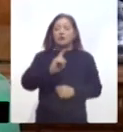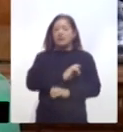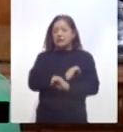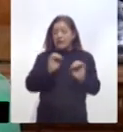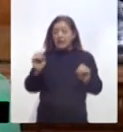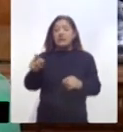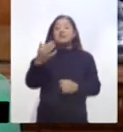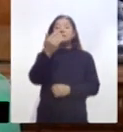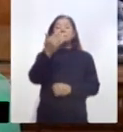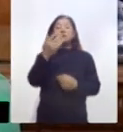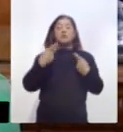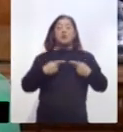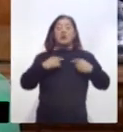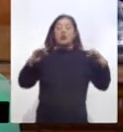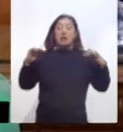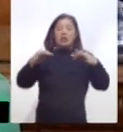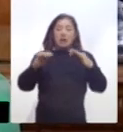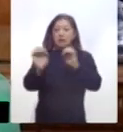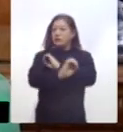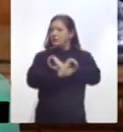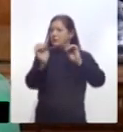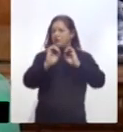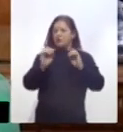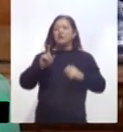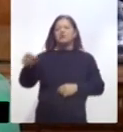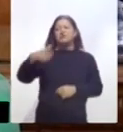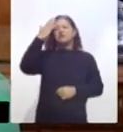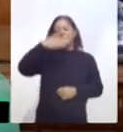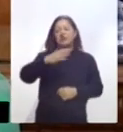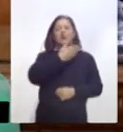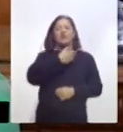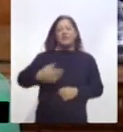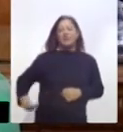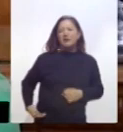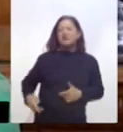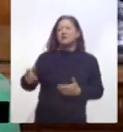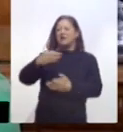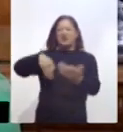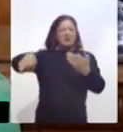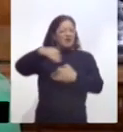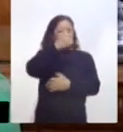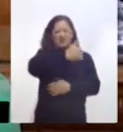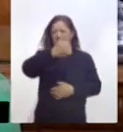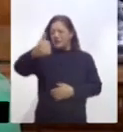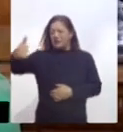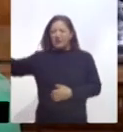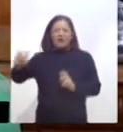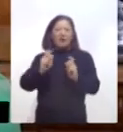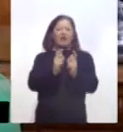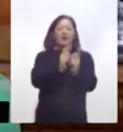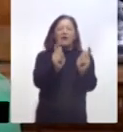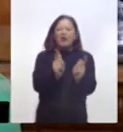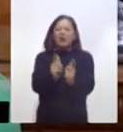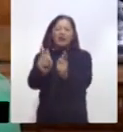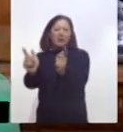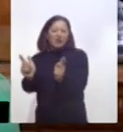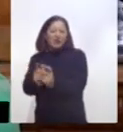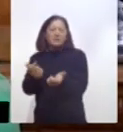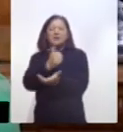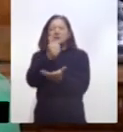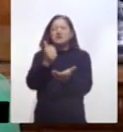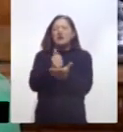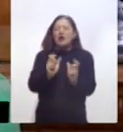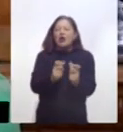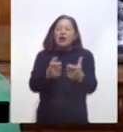y ya lo saben los presidentes de comunidad, los delegados, el cabildo y entonces tratamos de estar pendiente de que no se den estas cosas.